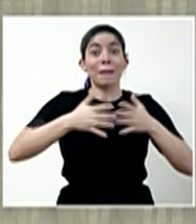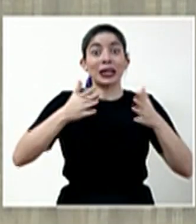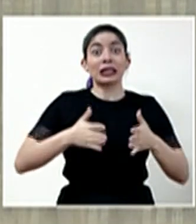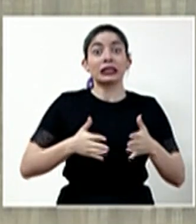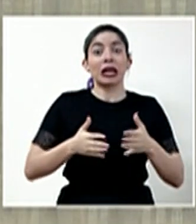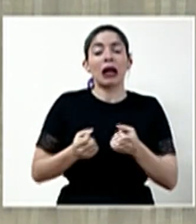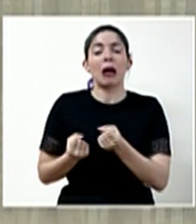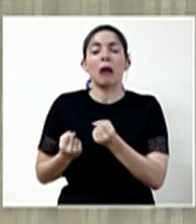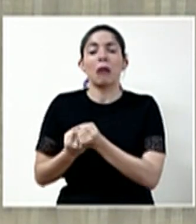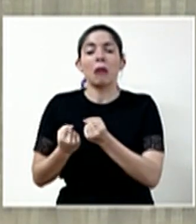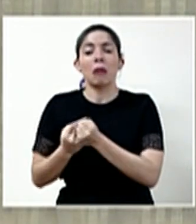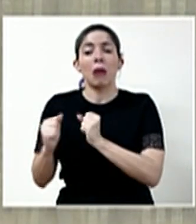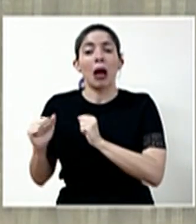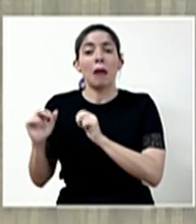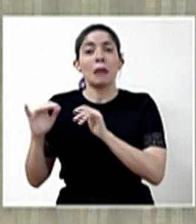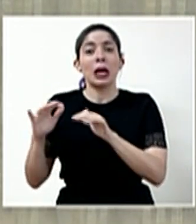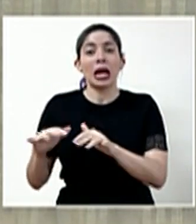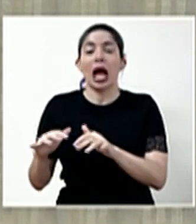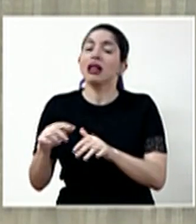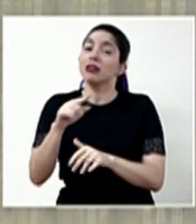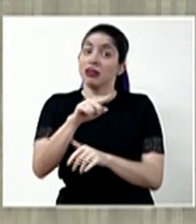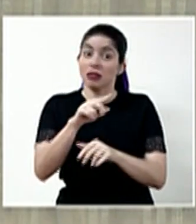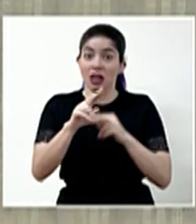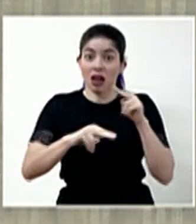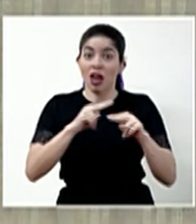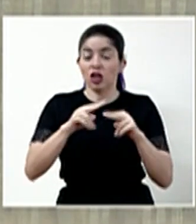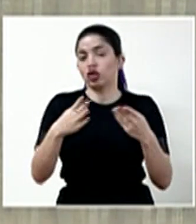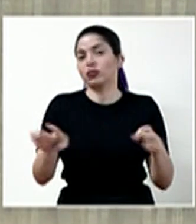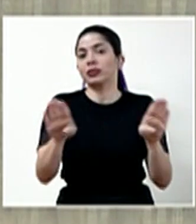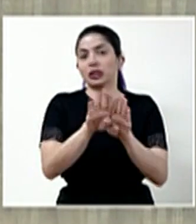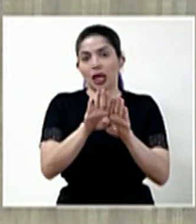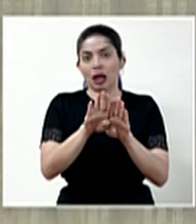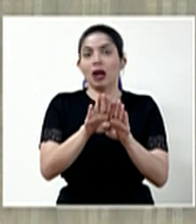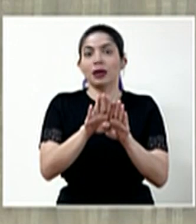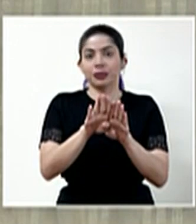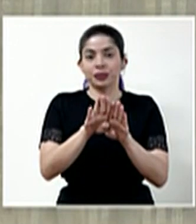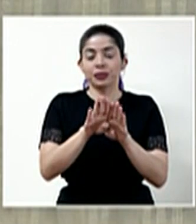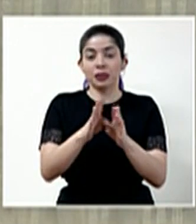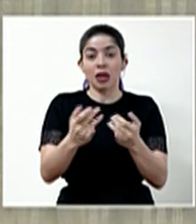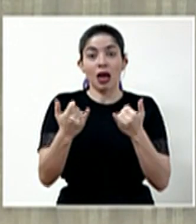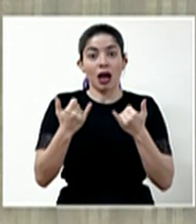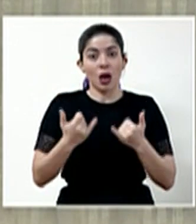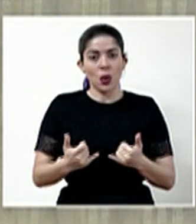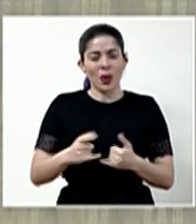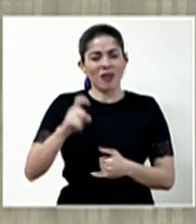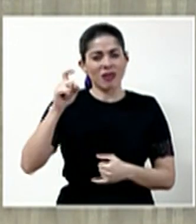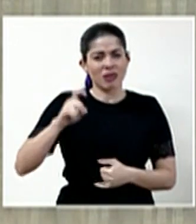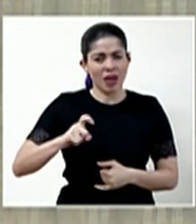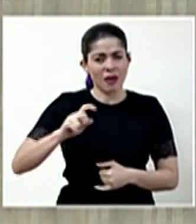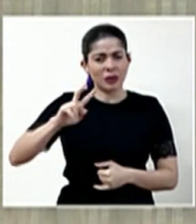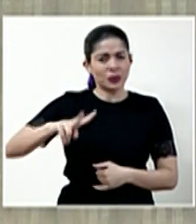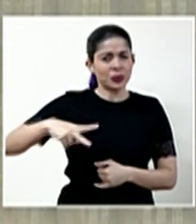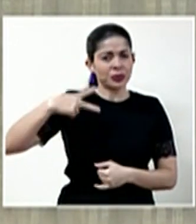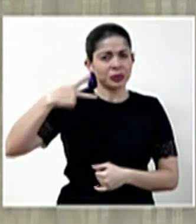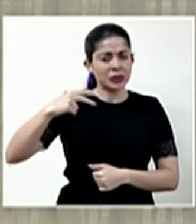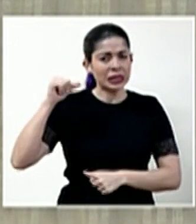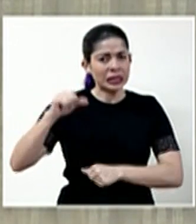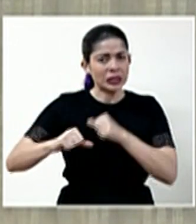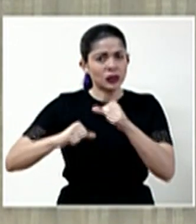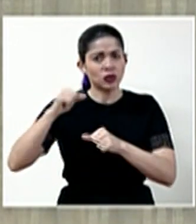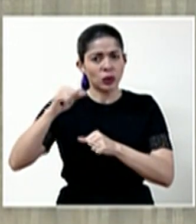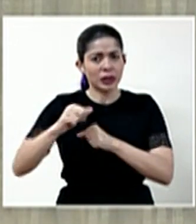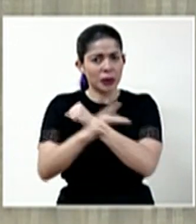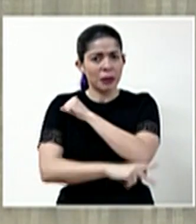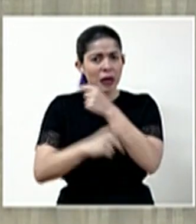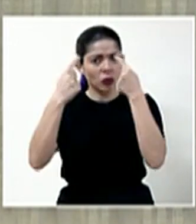favorezca esta actividad, se va a cerrar la actividad. En este momento tenemos que redoblar todos los esfuerzos que hemos logrado